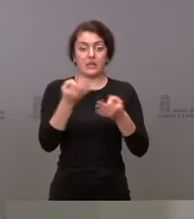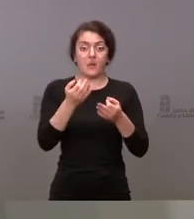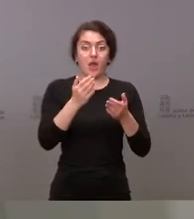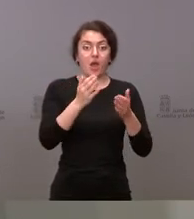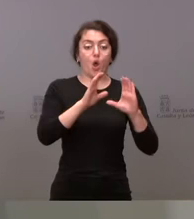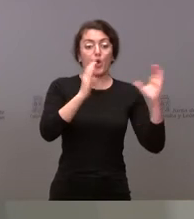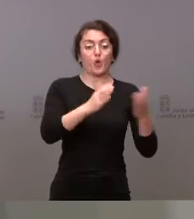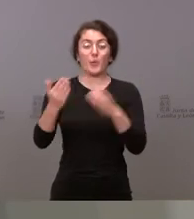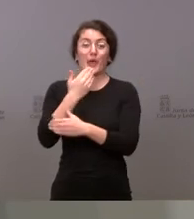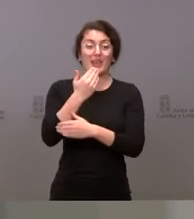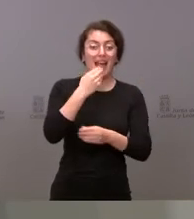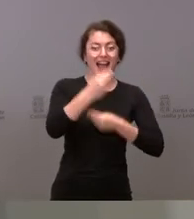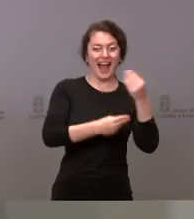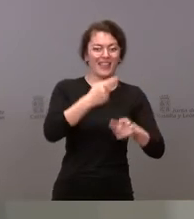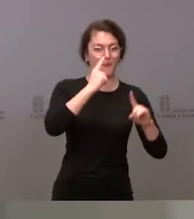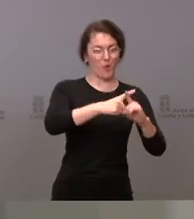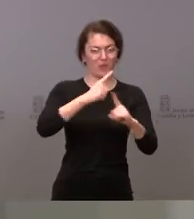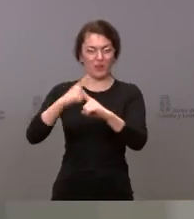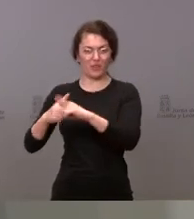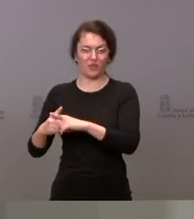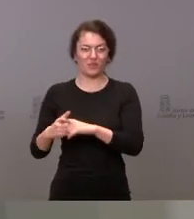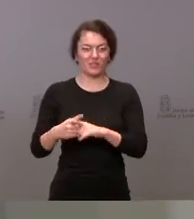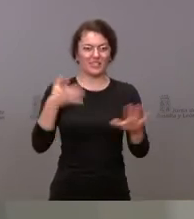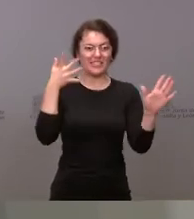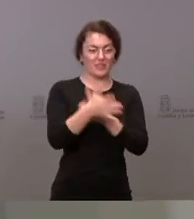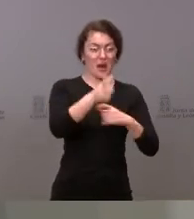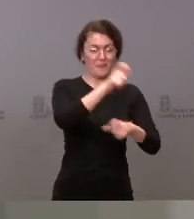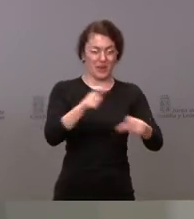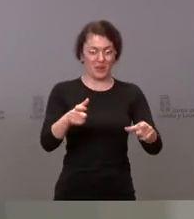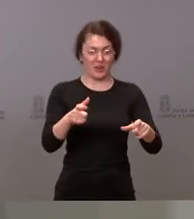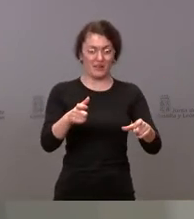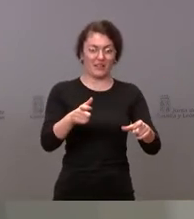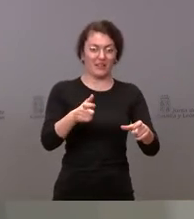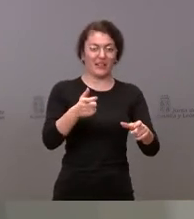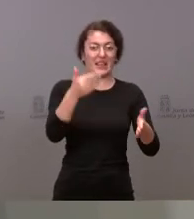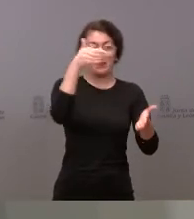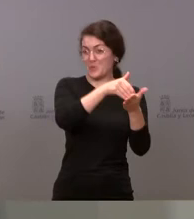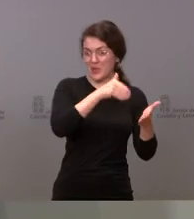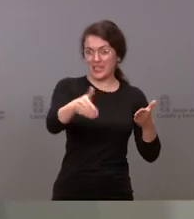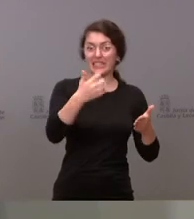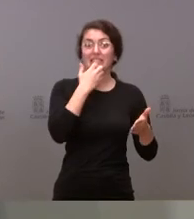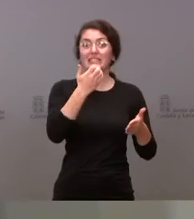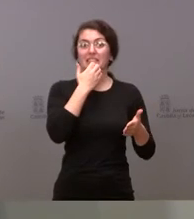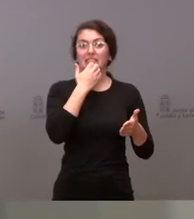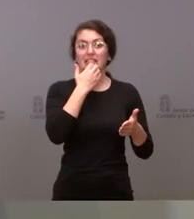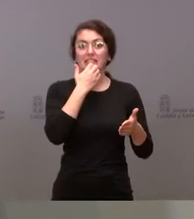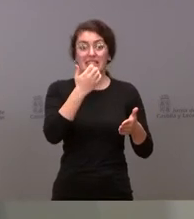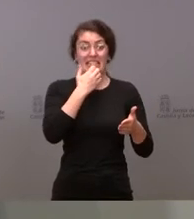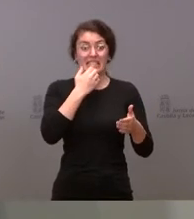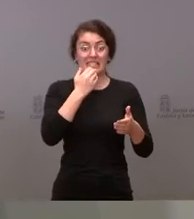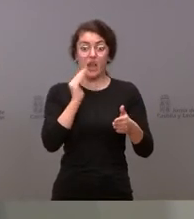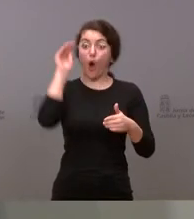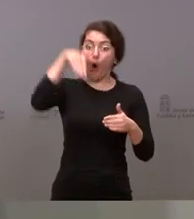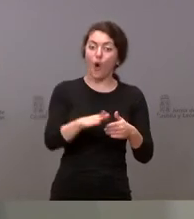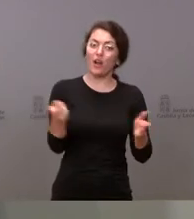multiplicación. Pero son decenas de miles de personas que, si tenemos una ola, pueden generarnos un problema de